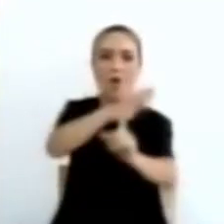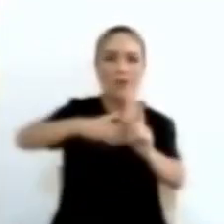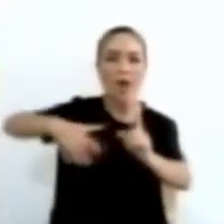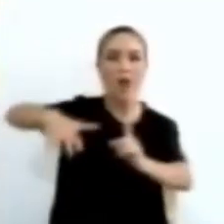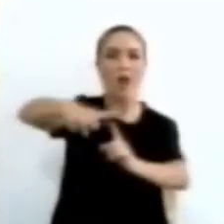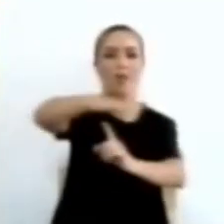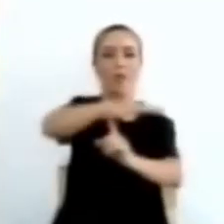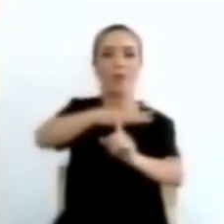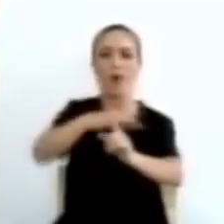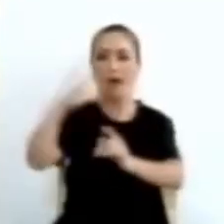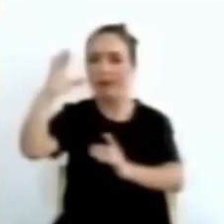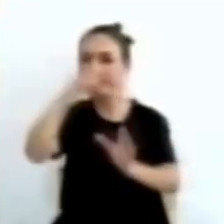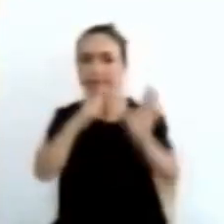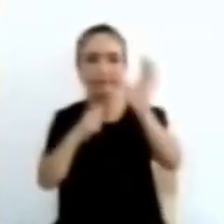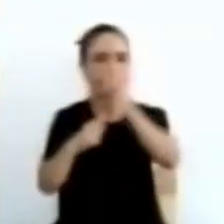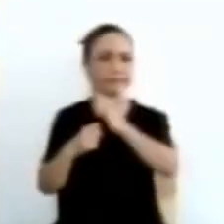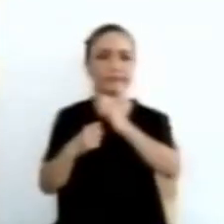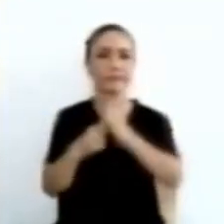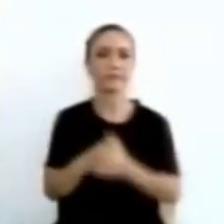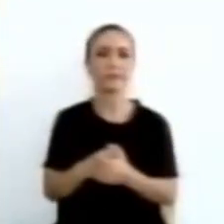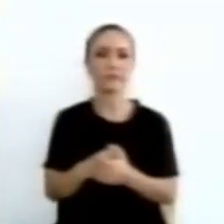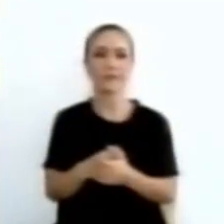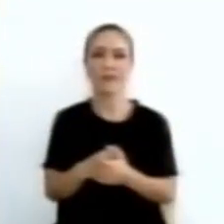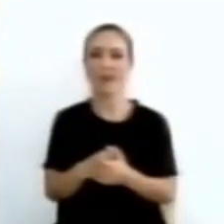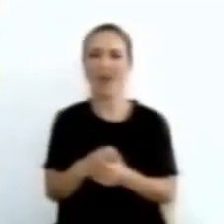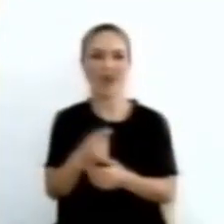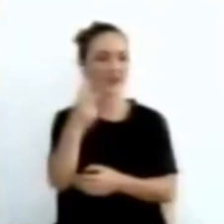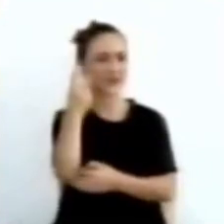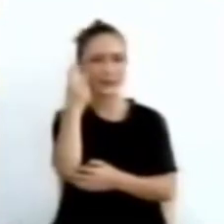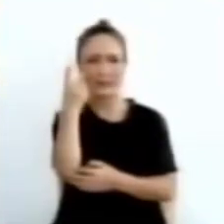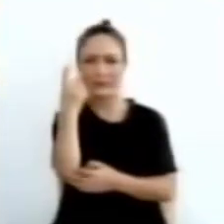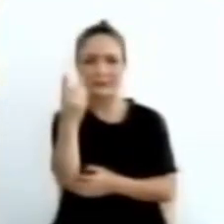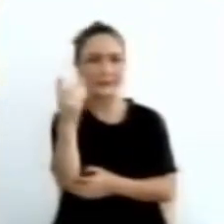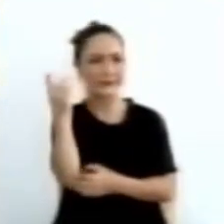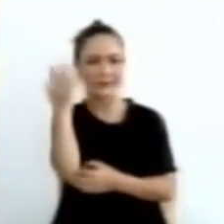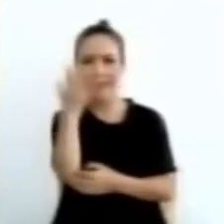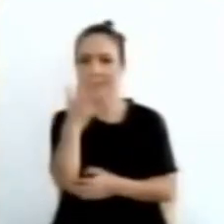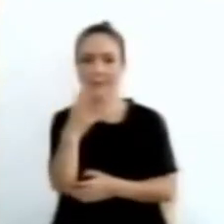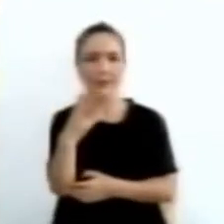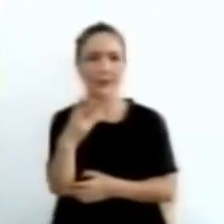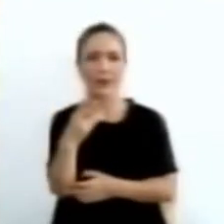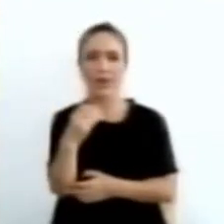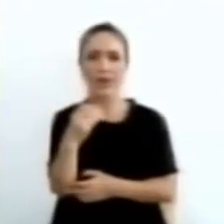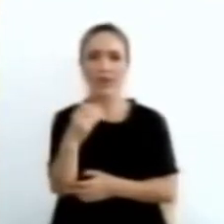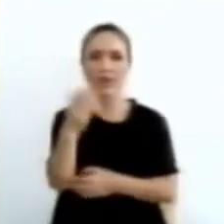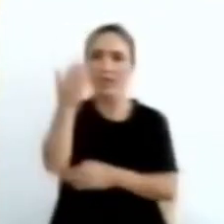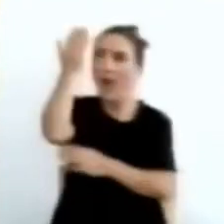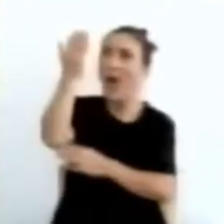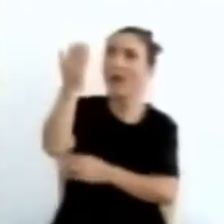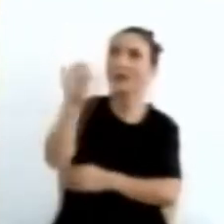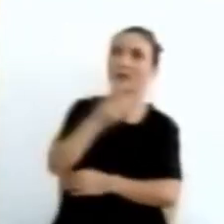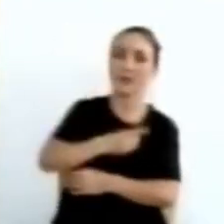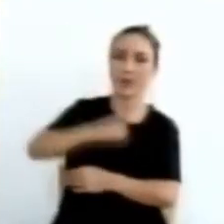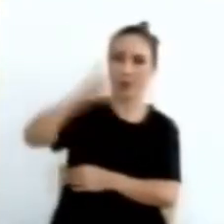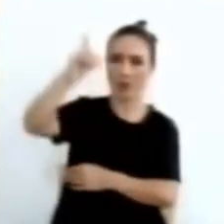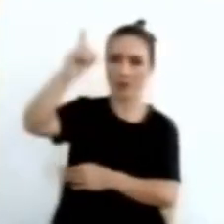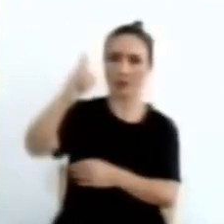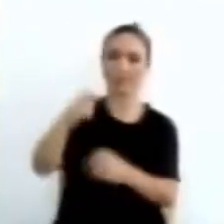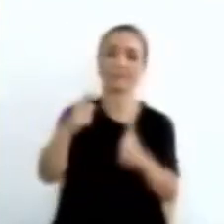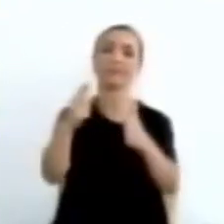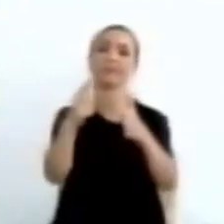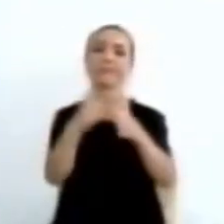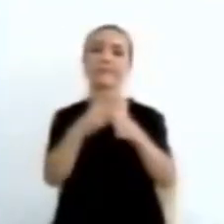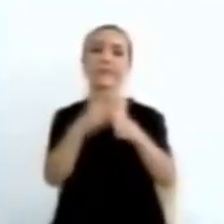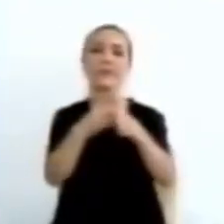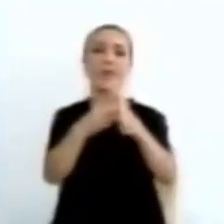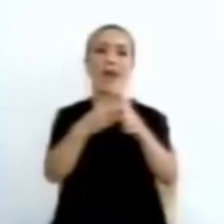no son nada agradables a los ojos de Dios. La violencia